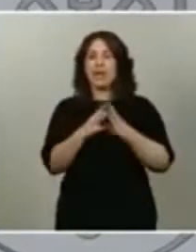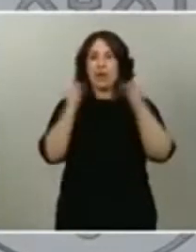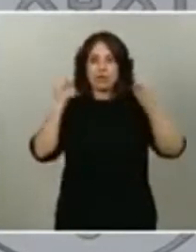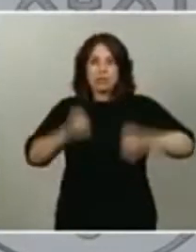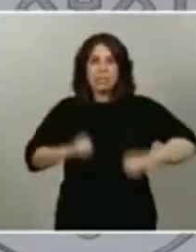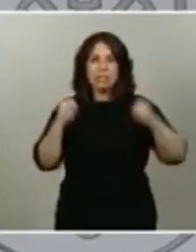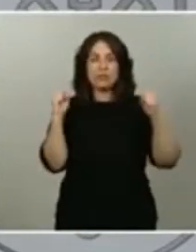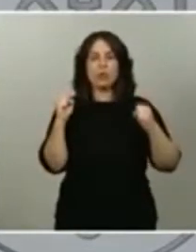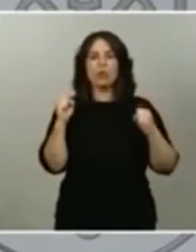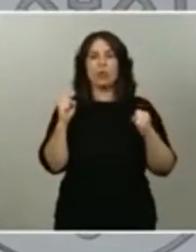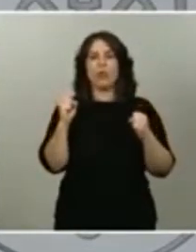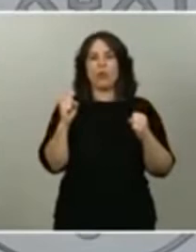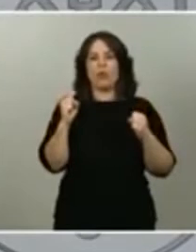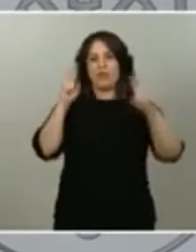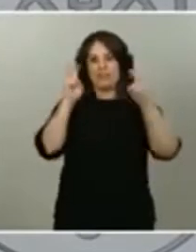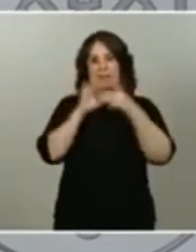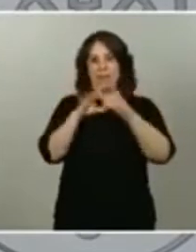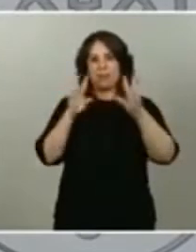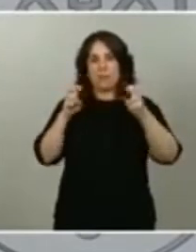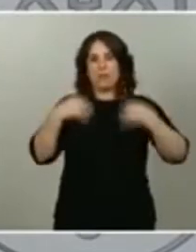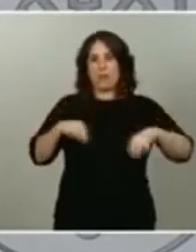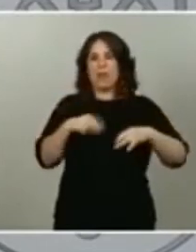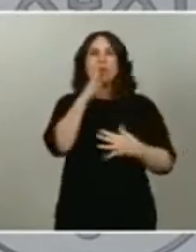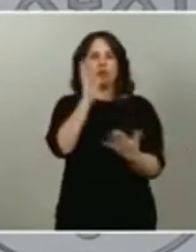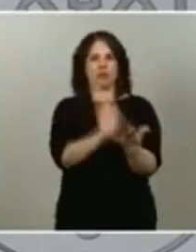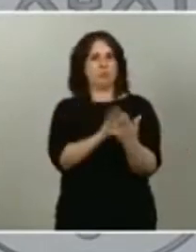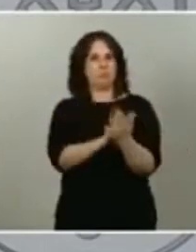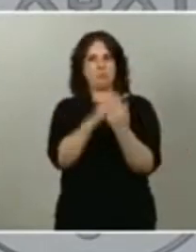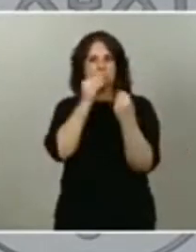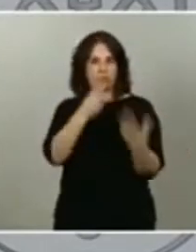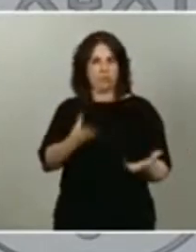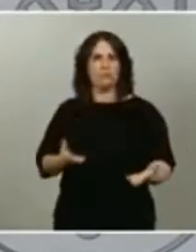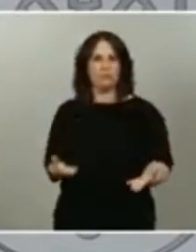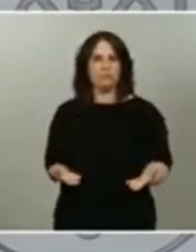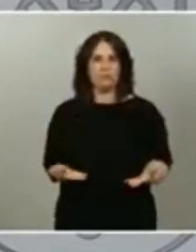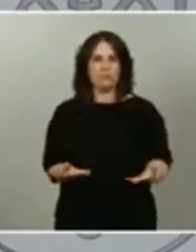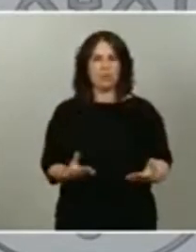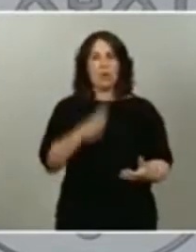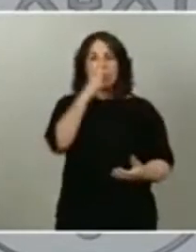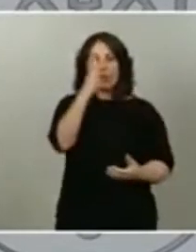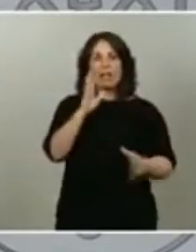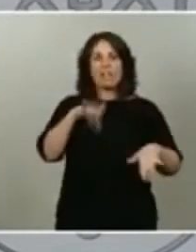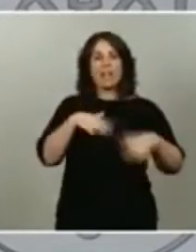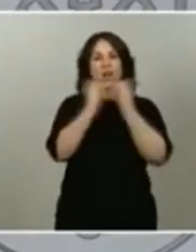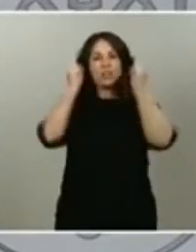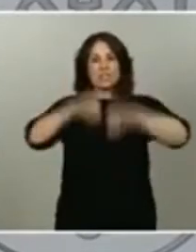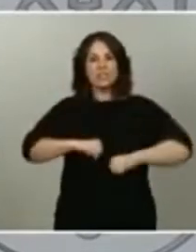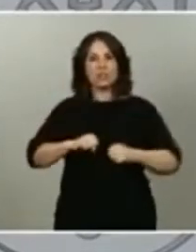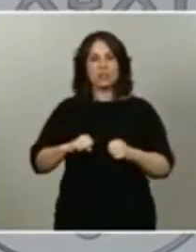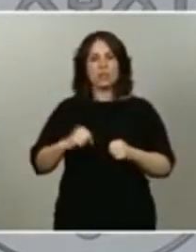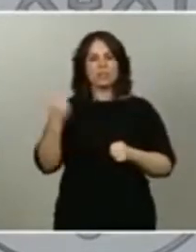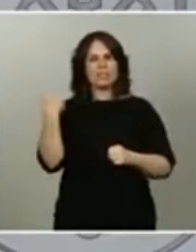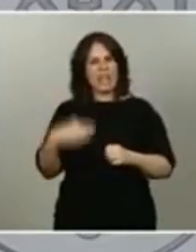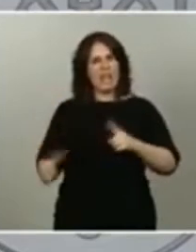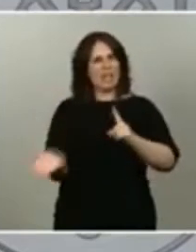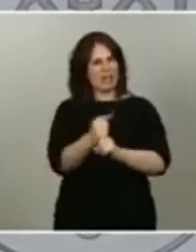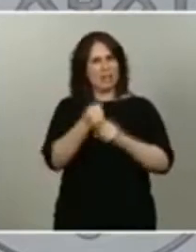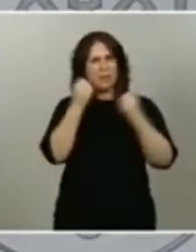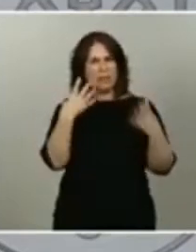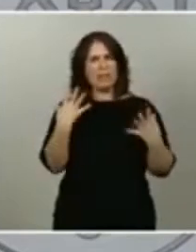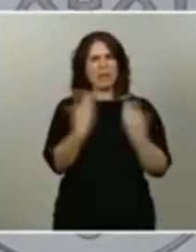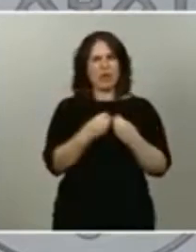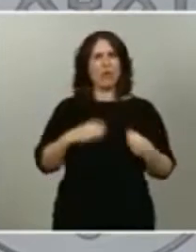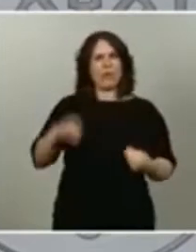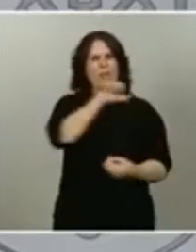en torno a la nueva normalidad. Entre otras razones, porque ese consenso se había alcanzado con las comunidades autónomas. Y el Partido Popular